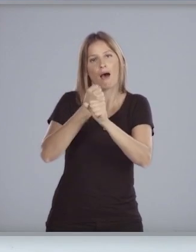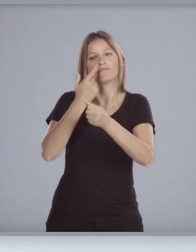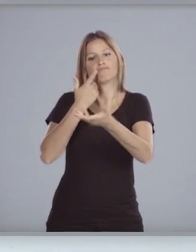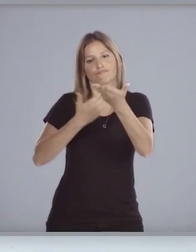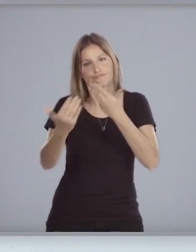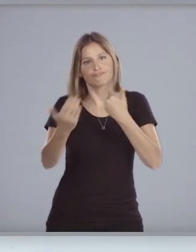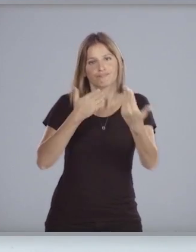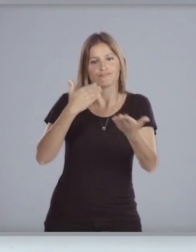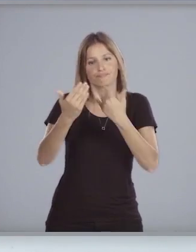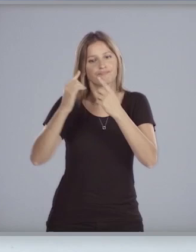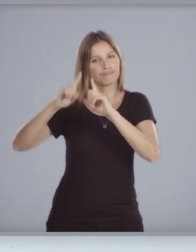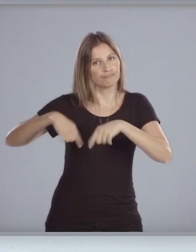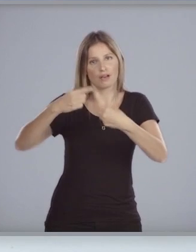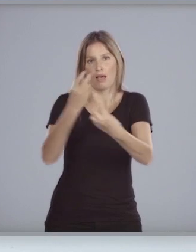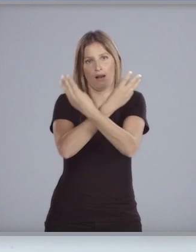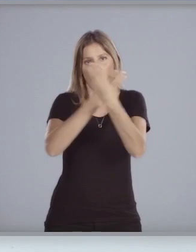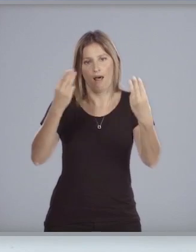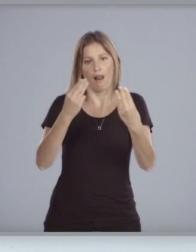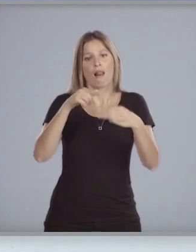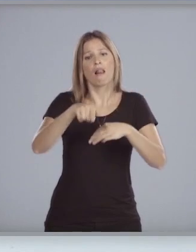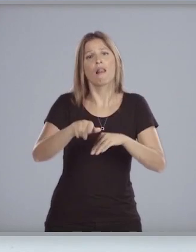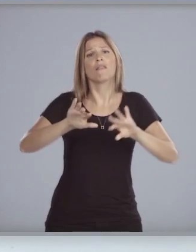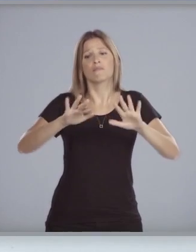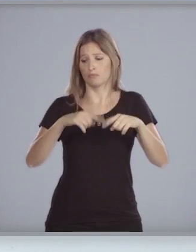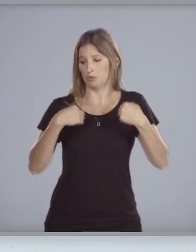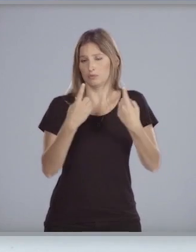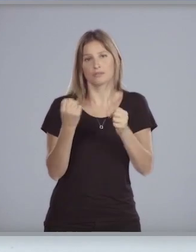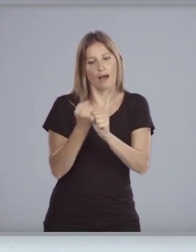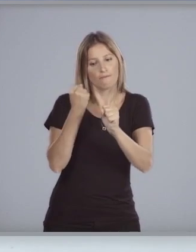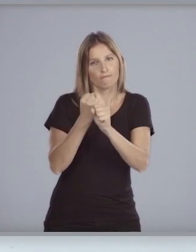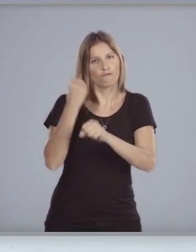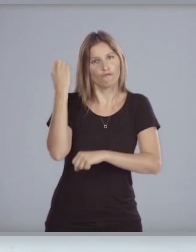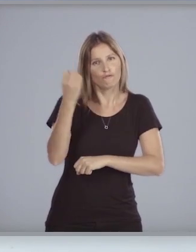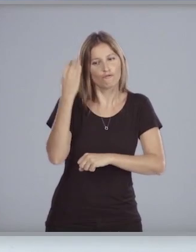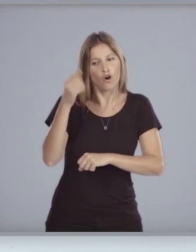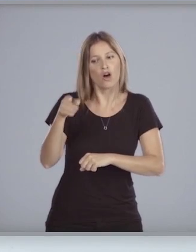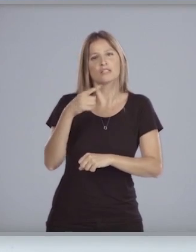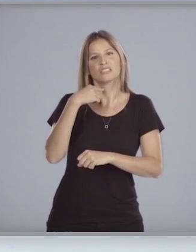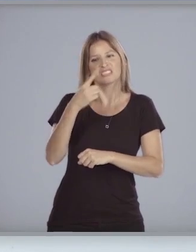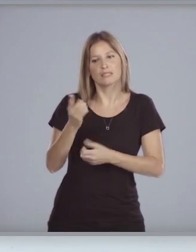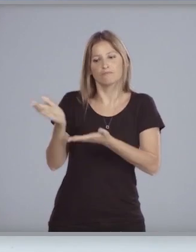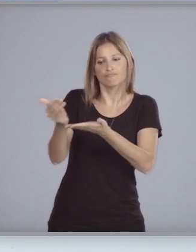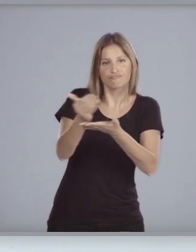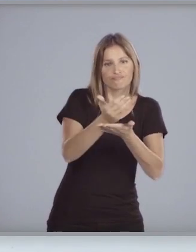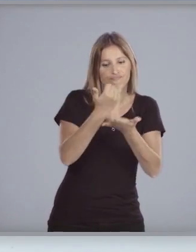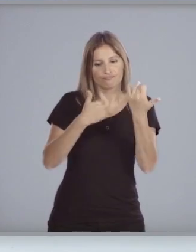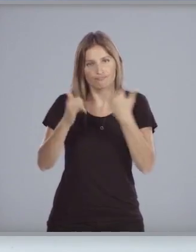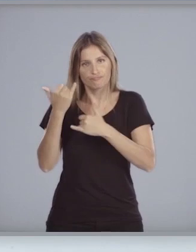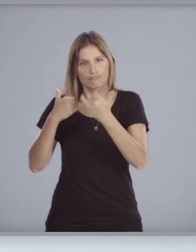y sistémica. El fruto de trabajo será un instrumento fundamental